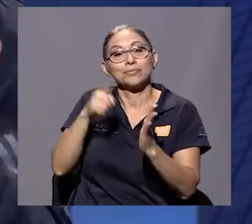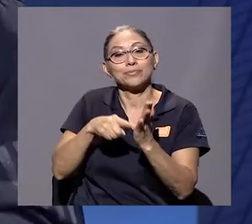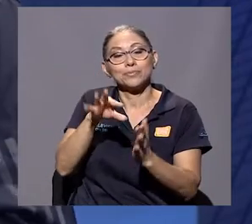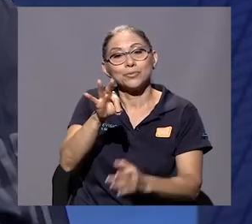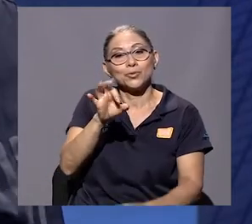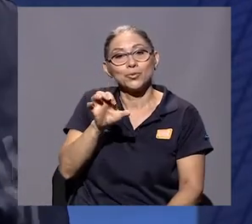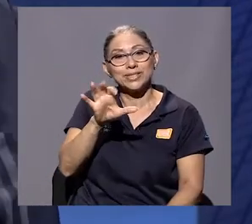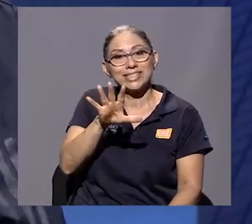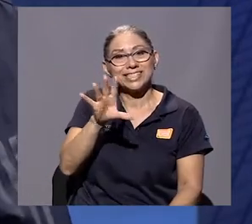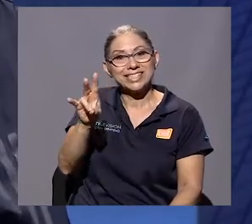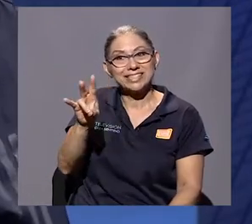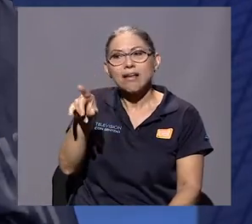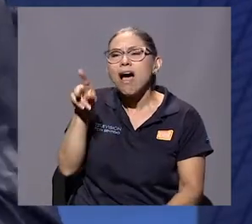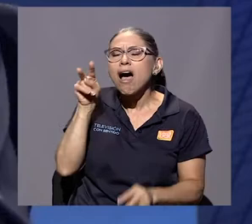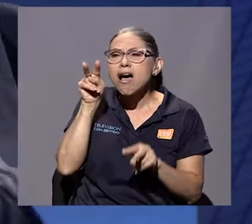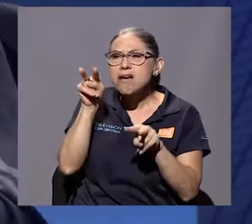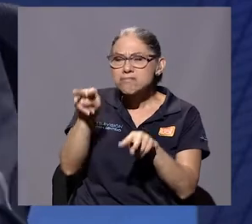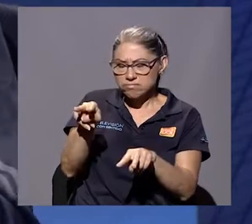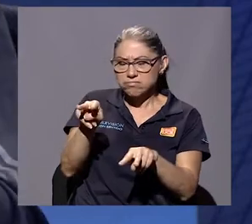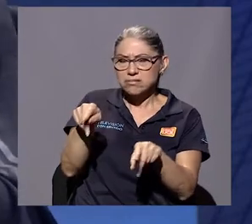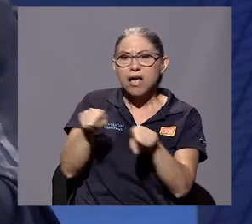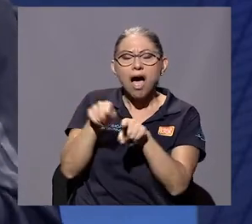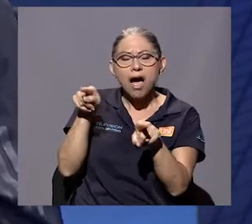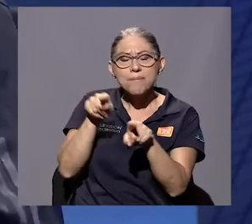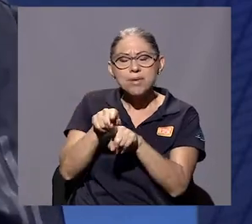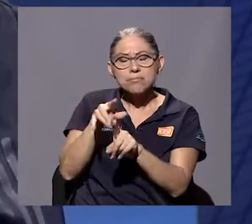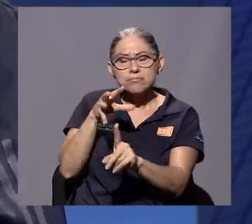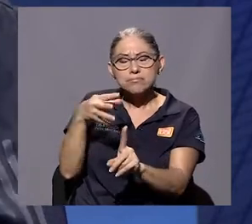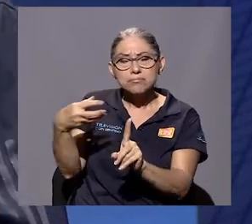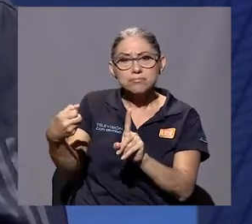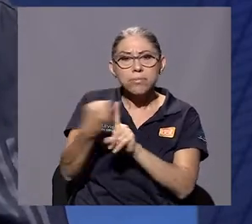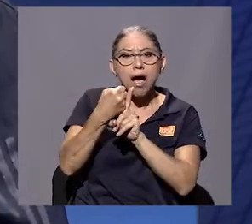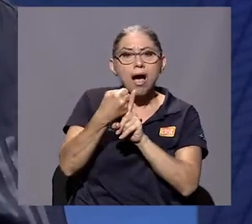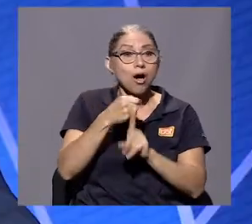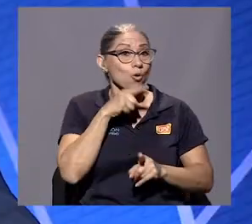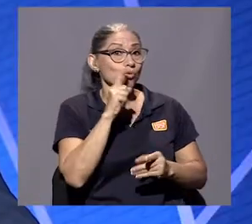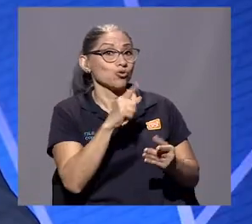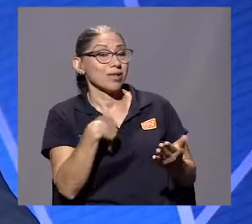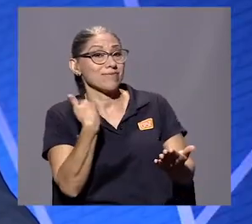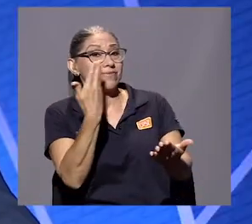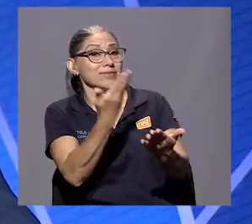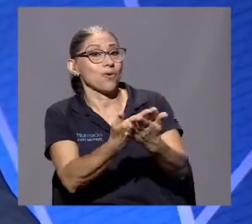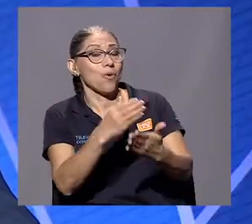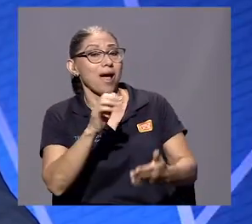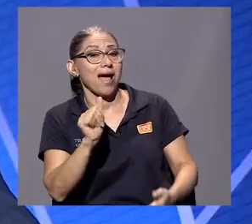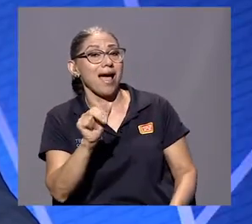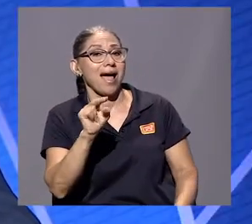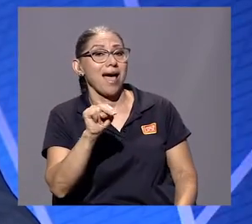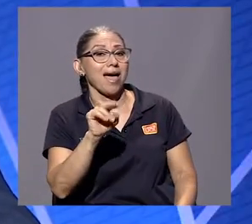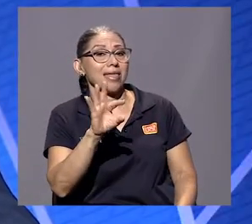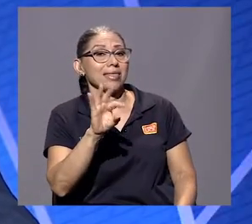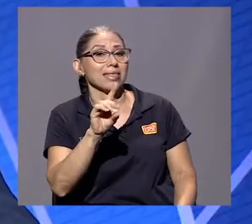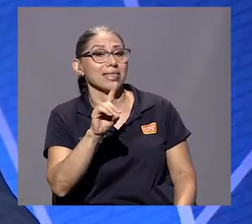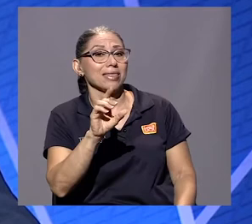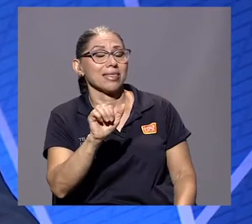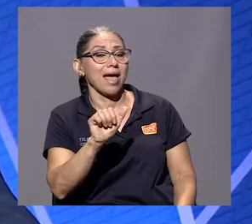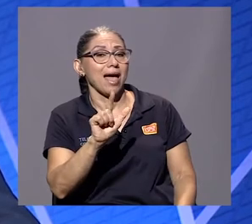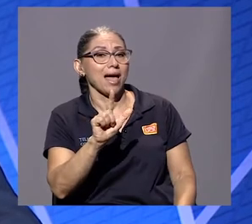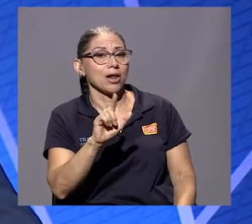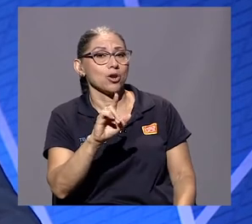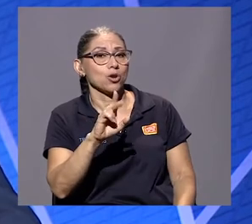aquello que me impactó. Andalucía, llegando a Andalucía. En Andalucía, sí. De ningún modo también